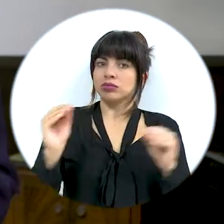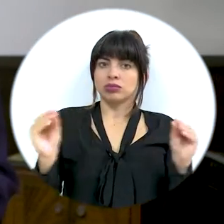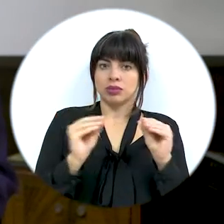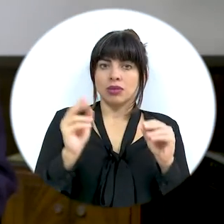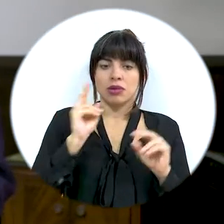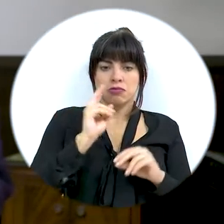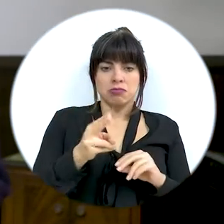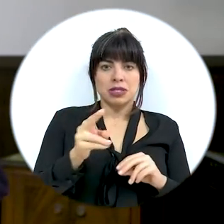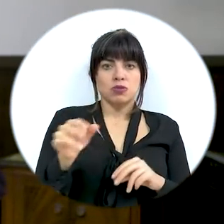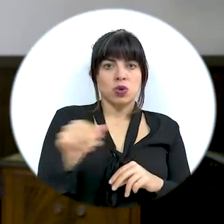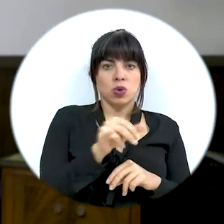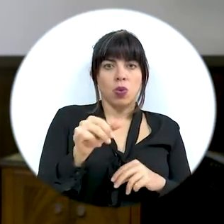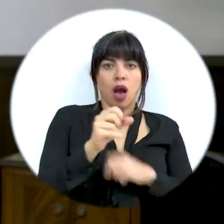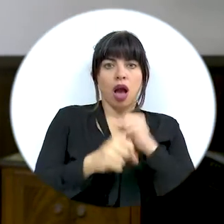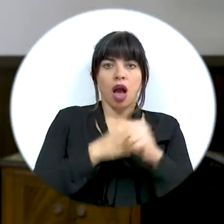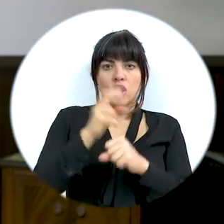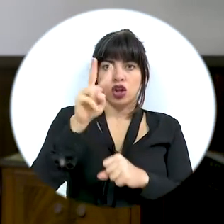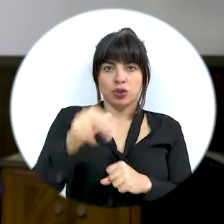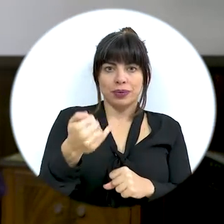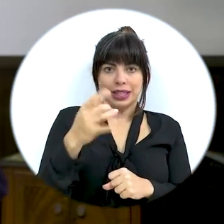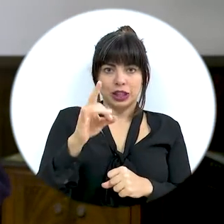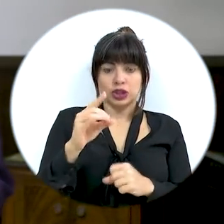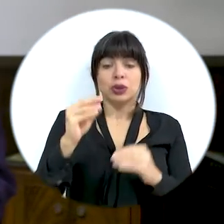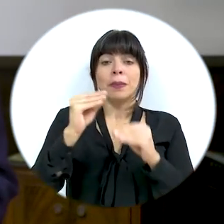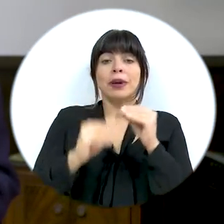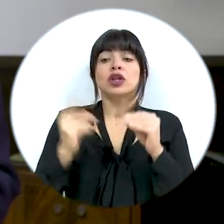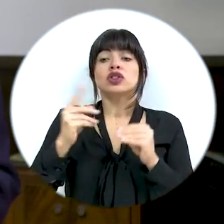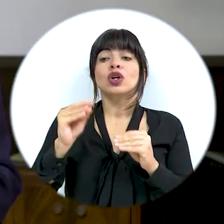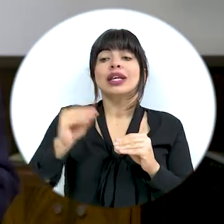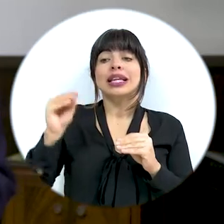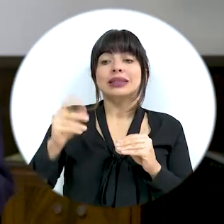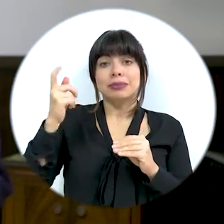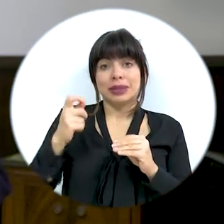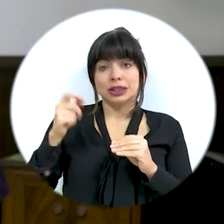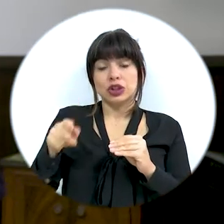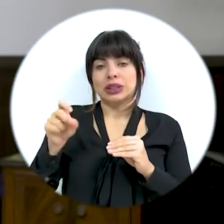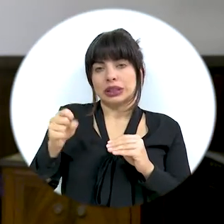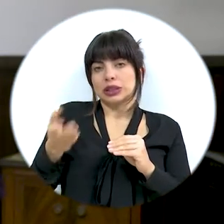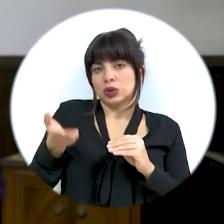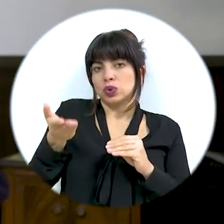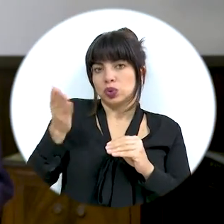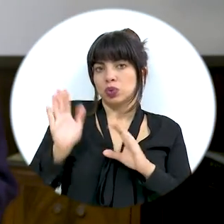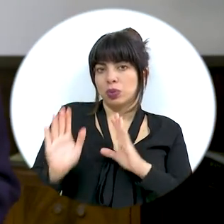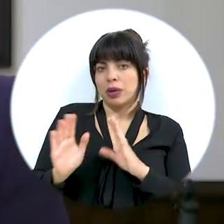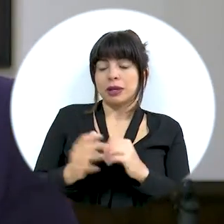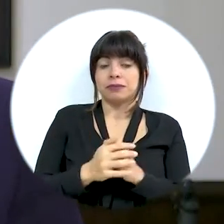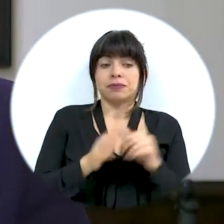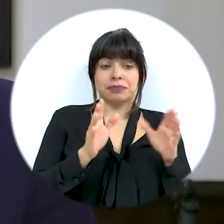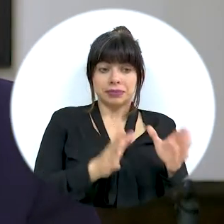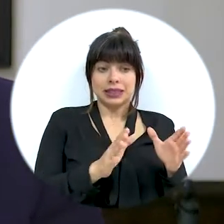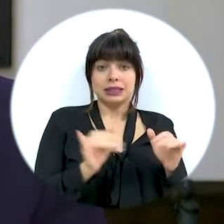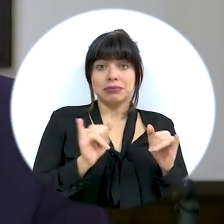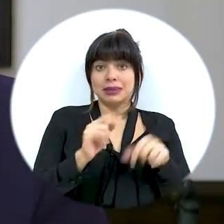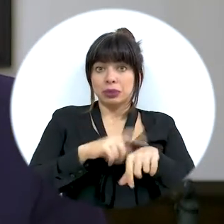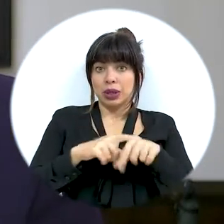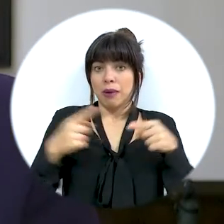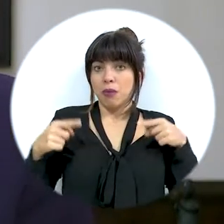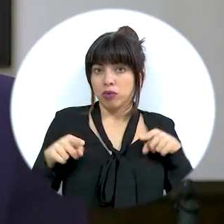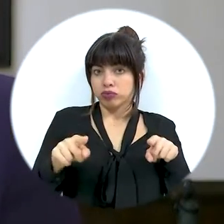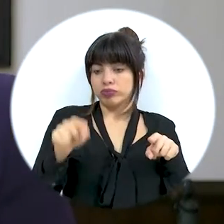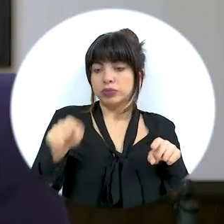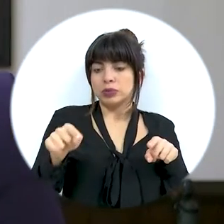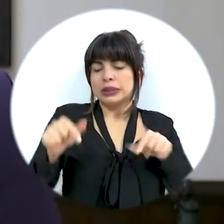incremento respecto al 2018, excepto en intereses y pensiones. De manera paralela,